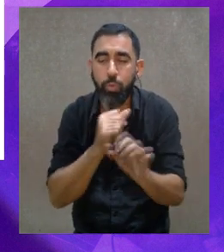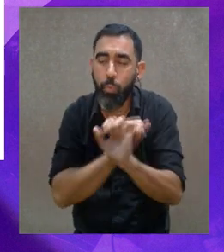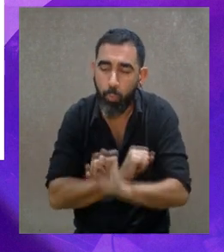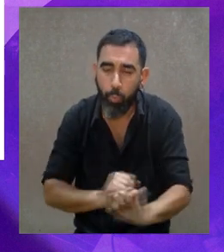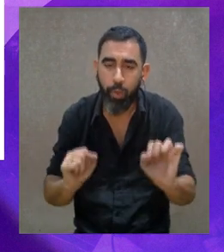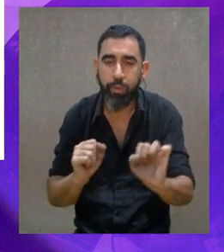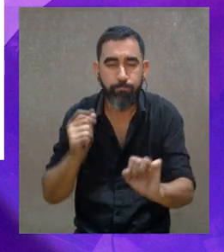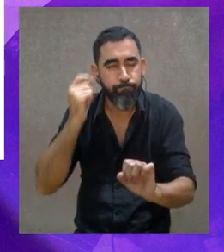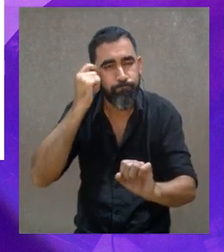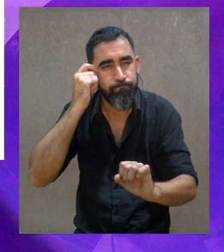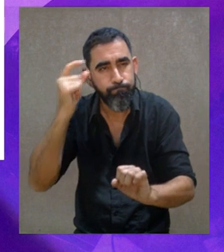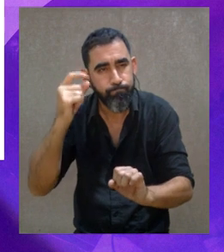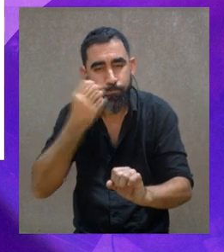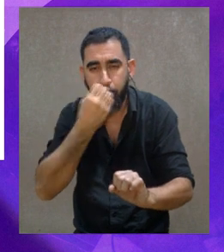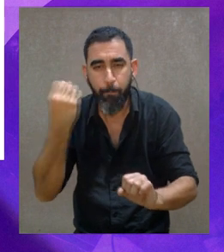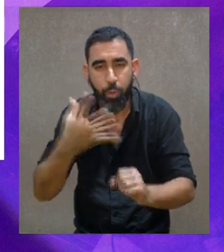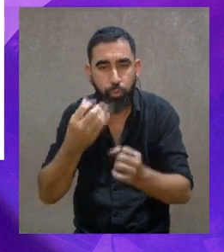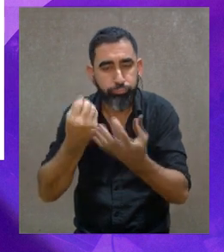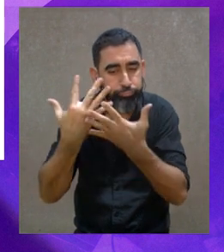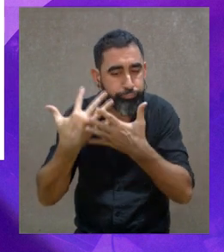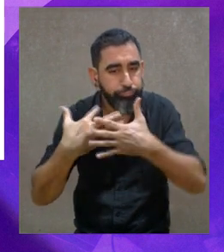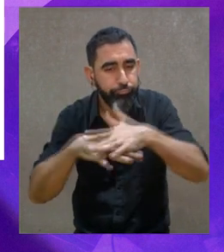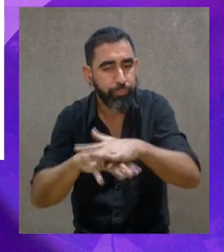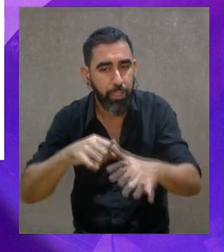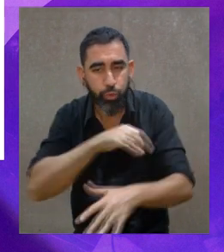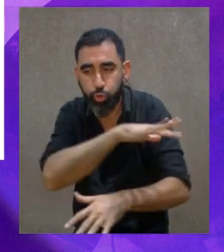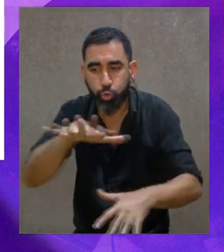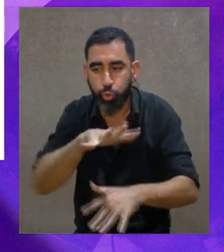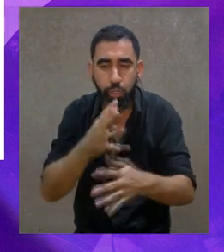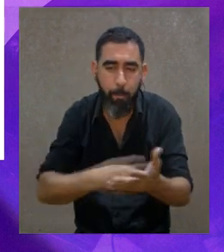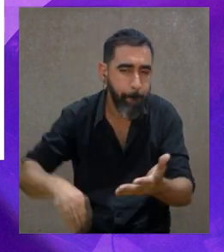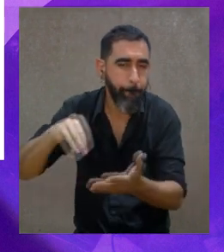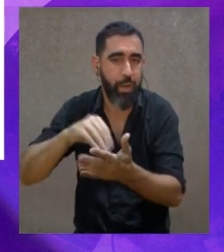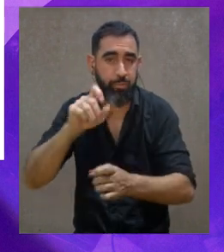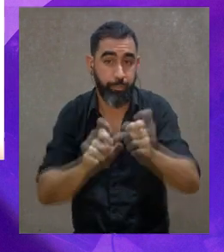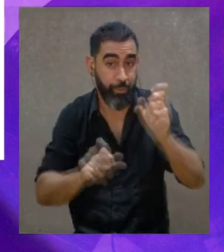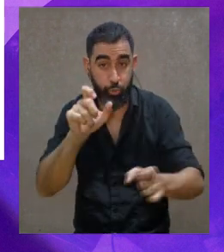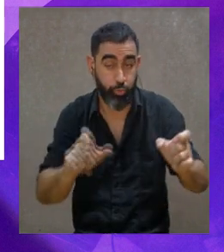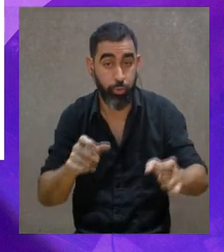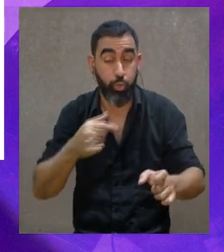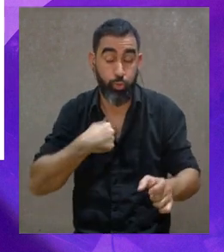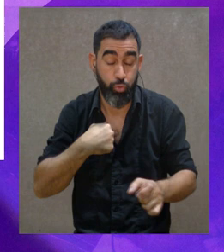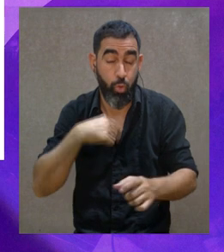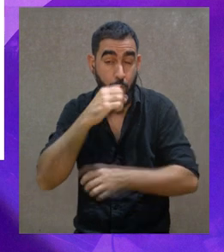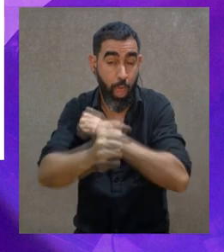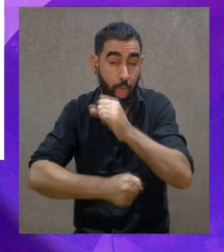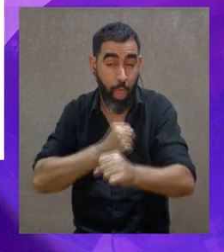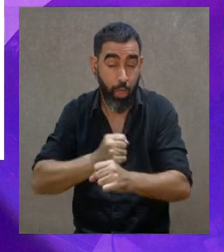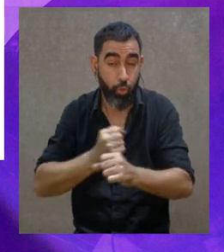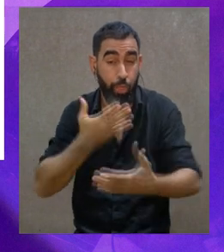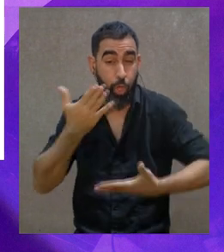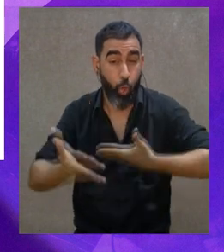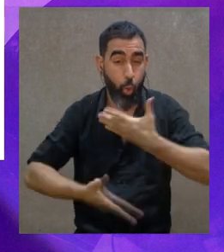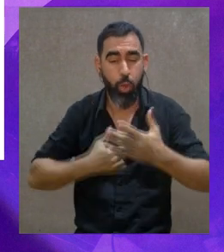nada más, y tenemos que tener la potencialidad y la capacidad de entrar en la sociedad y llegar a mucha más gente. En estos años que